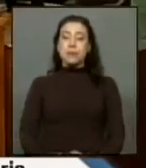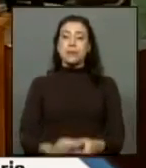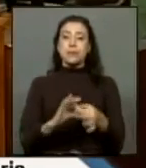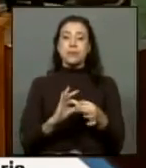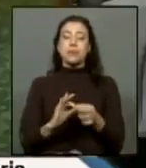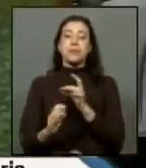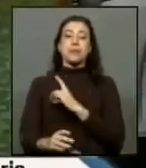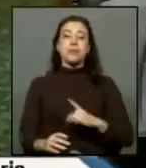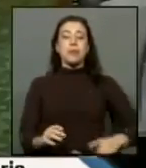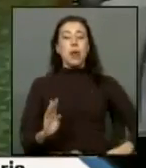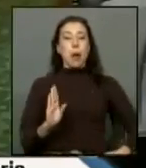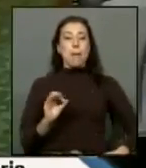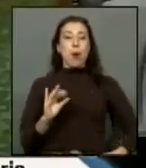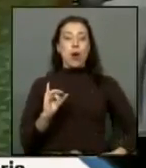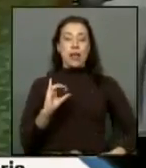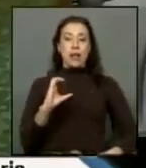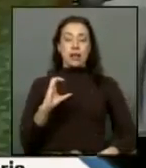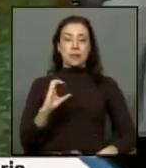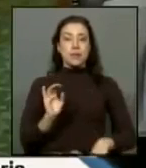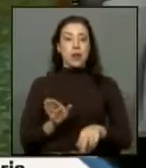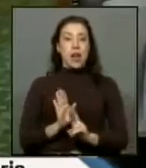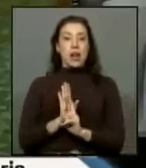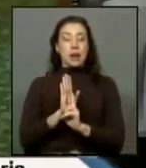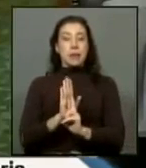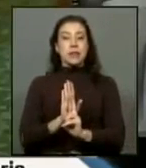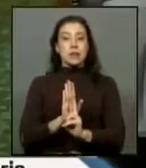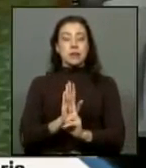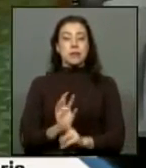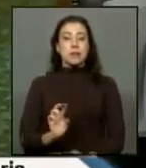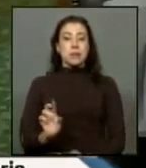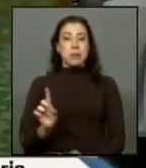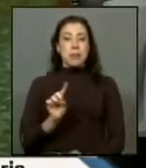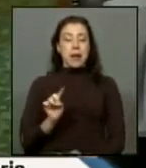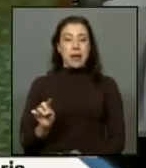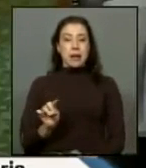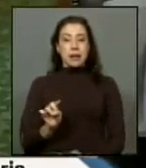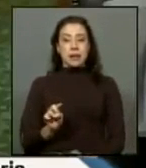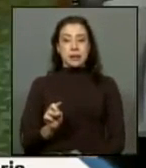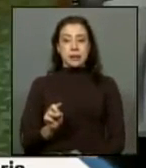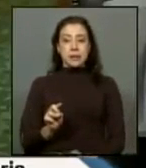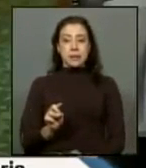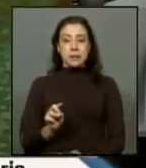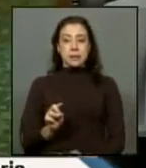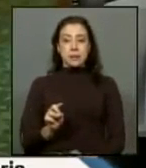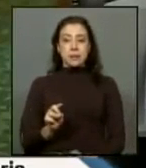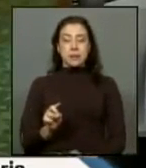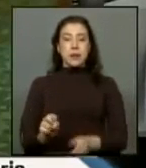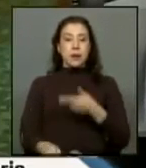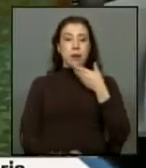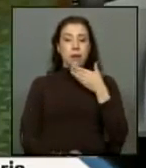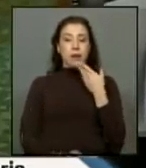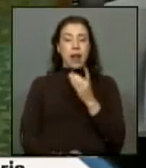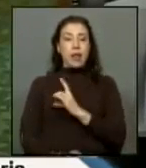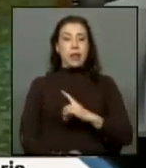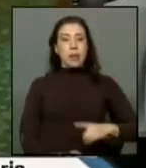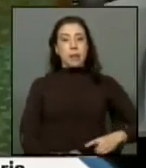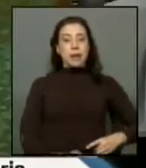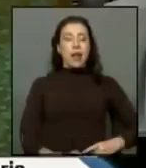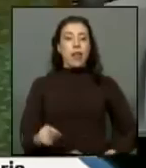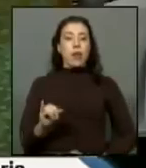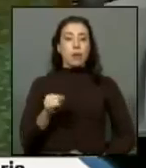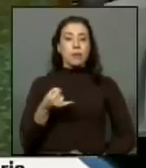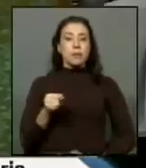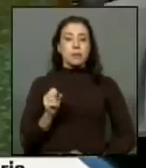diputado señor Gabriel Boric en representación del partido socialista de Chile hace uso de la palabra el diputado señor Raúl